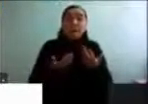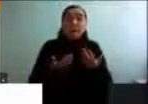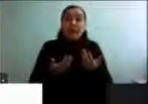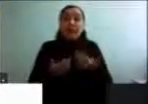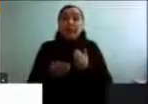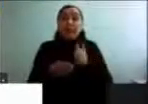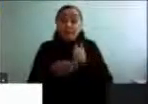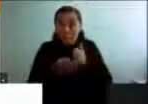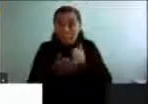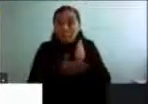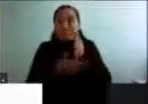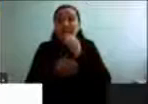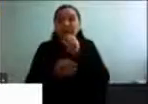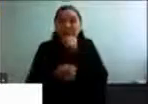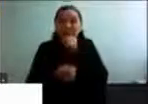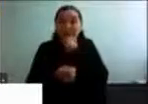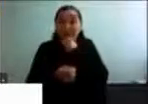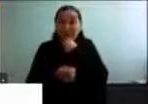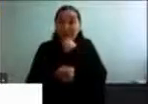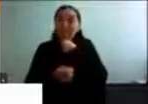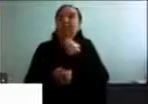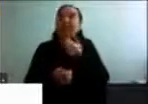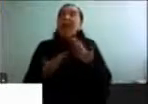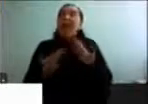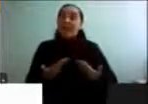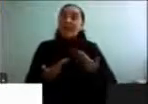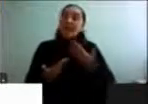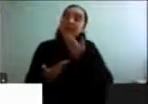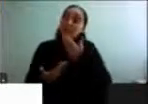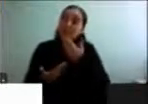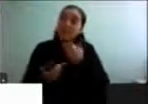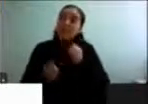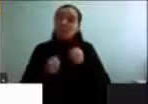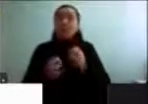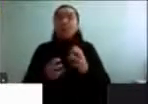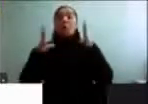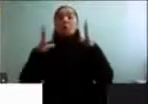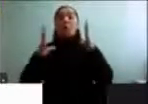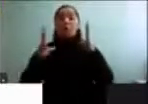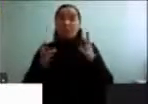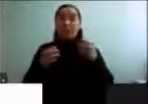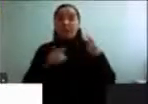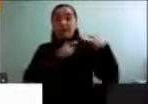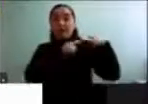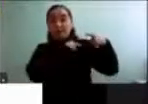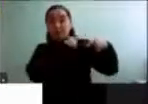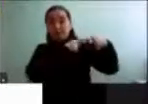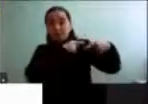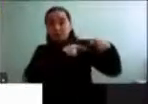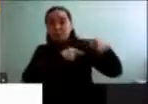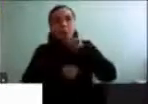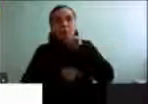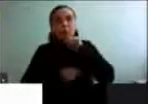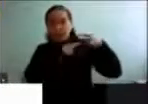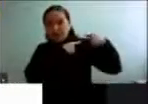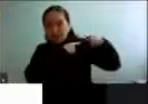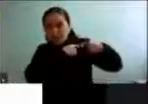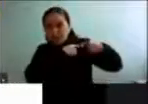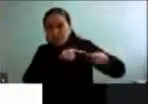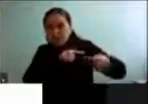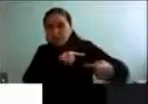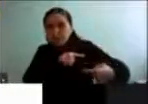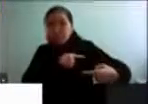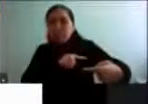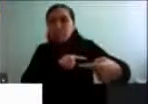vejez, también es posible que esto impacte. O que la trayectoria vital de pobreza impacta en las